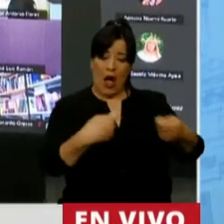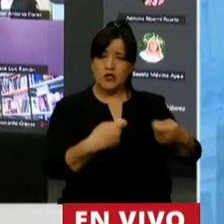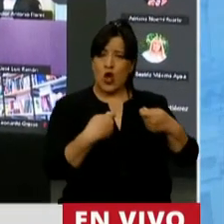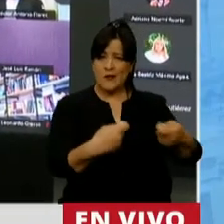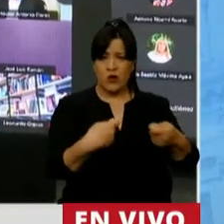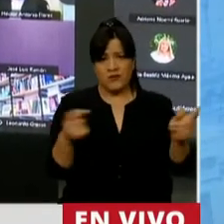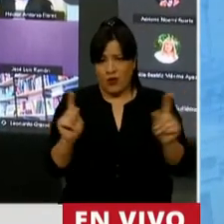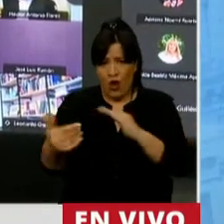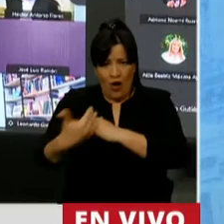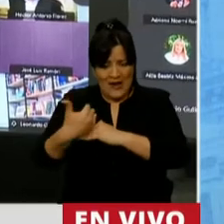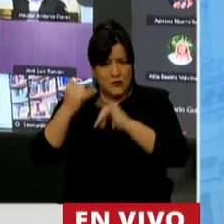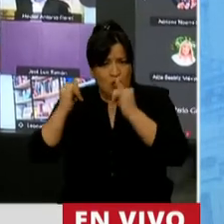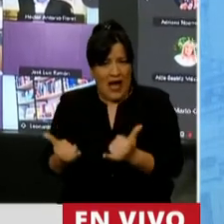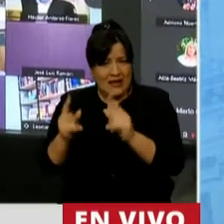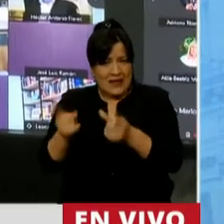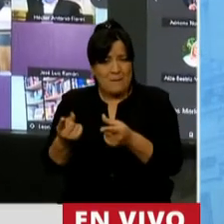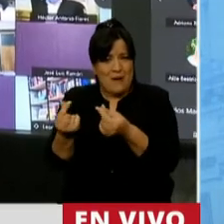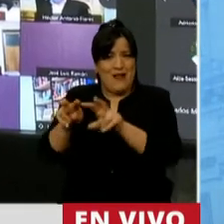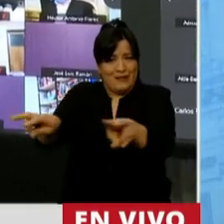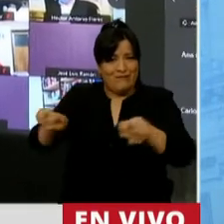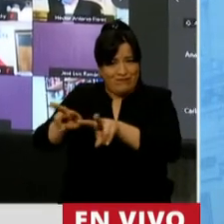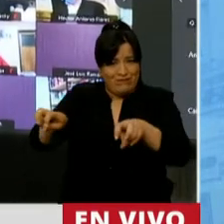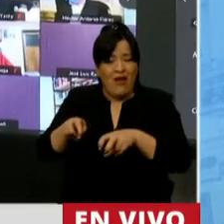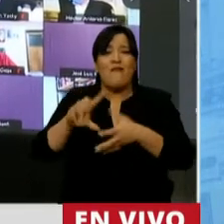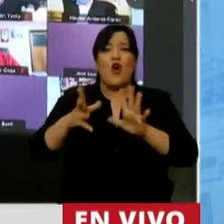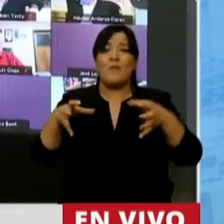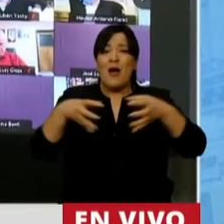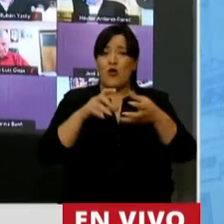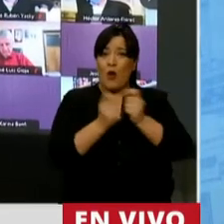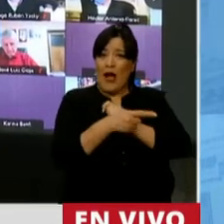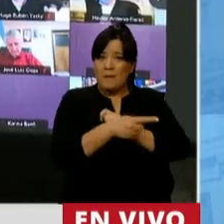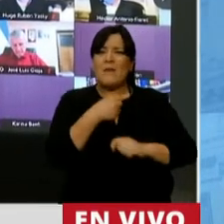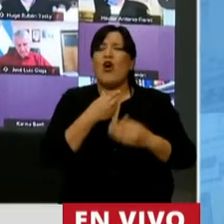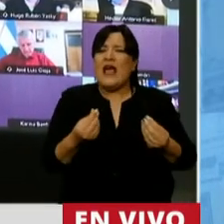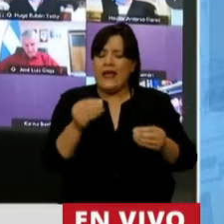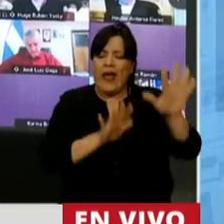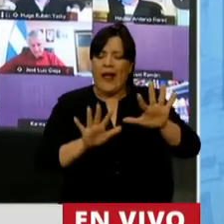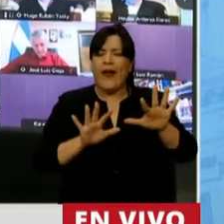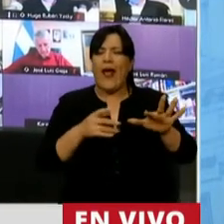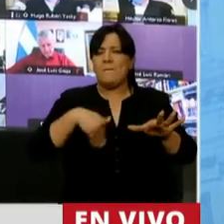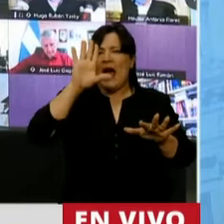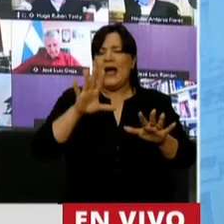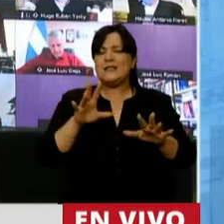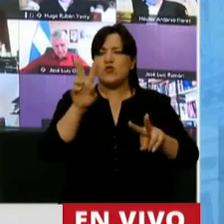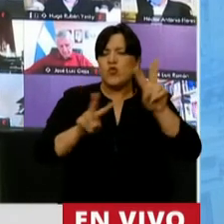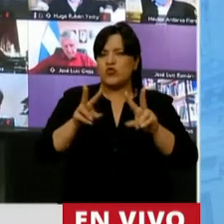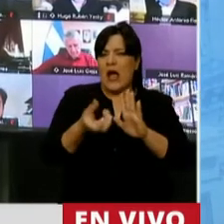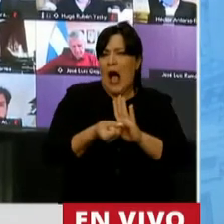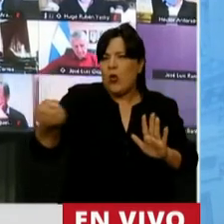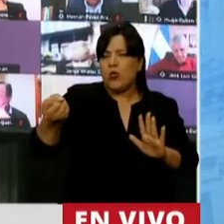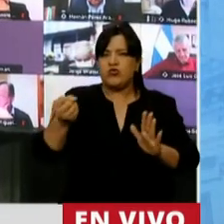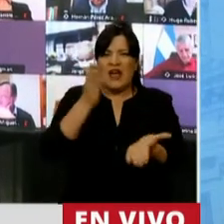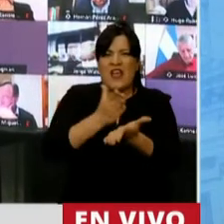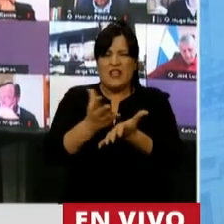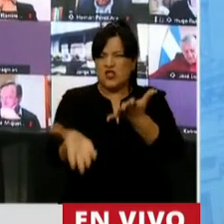lógica que propone Cambiemos es confeccionar un presupuesto a la medida del ajuste, el recorte de